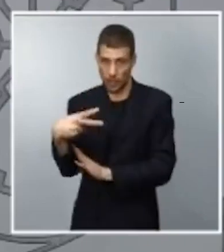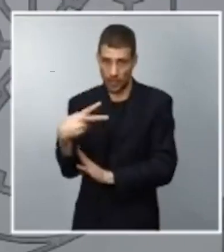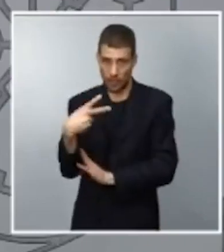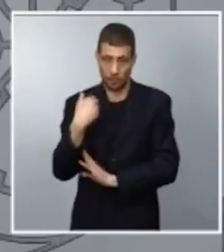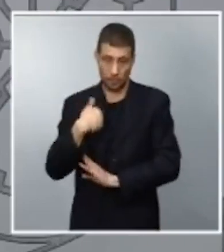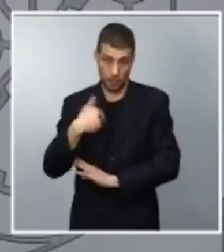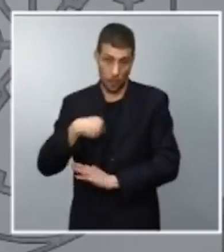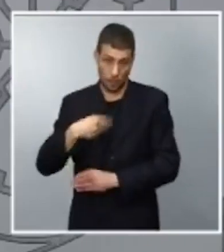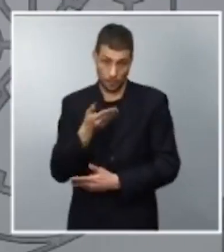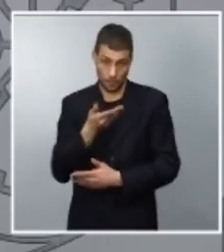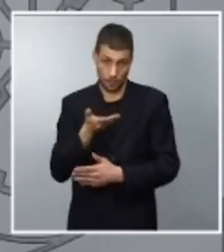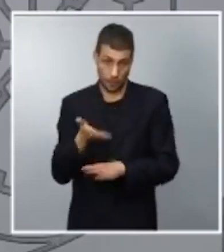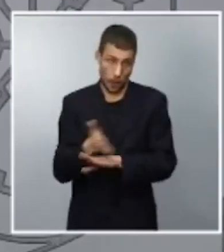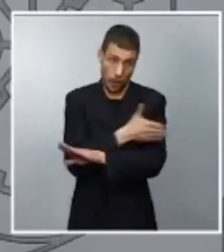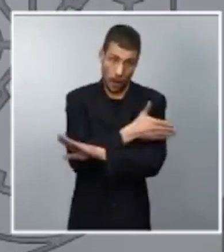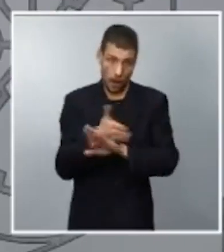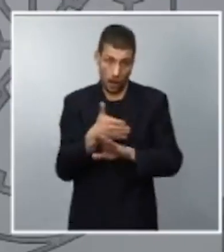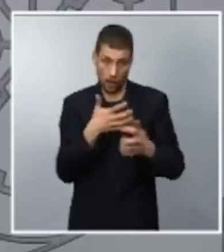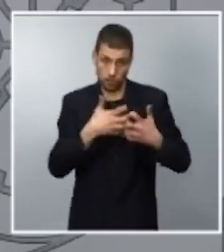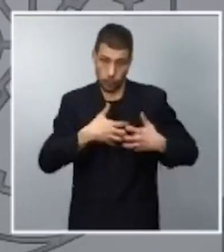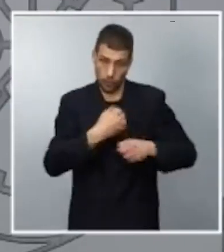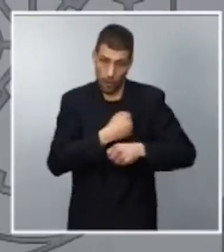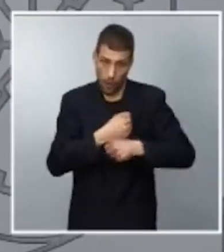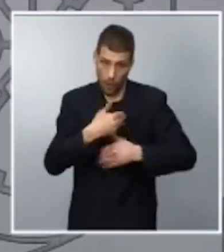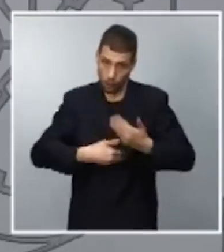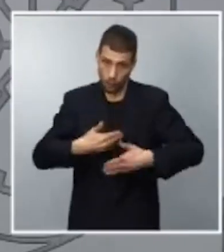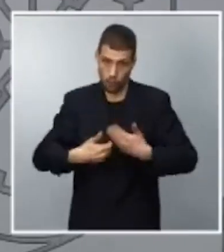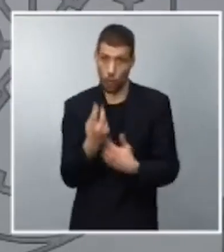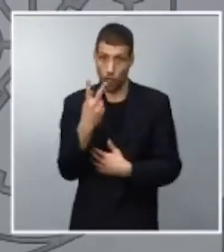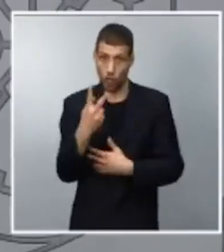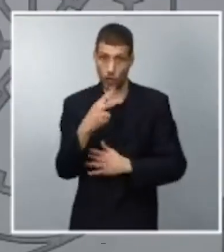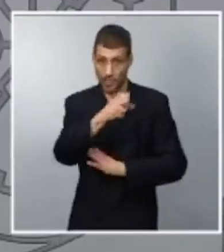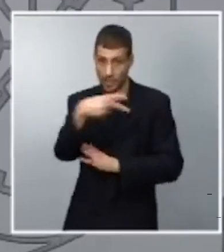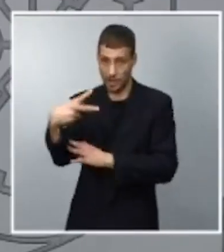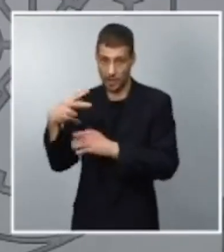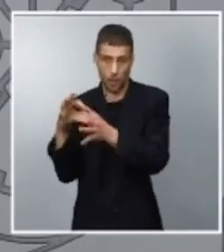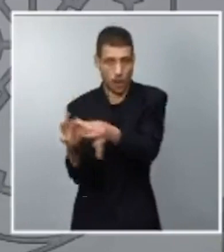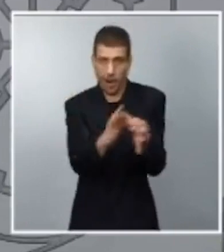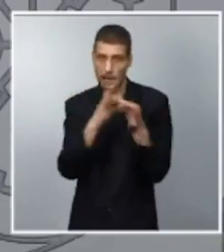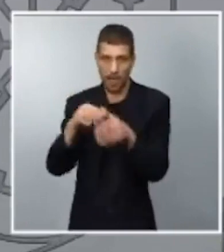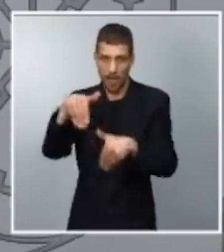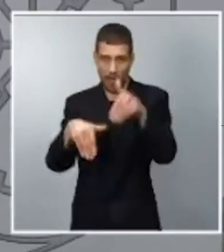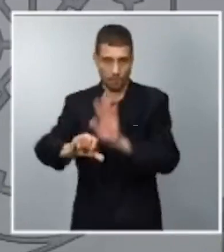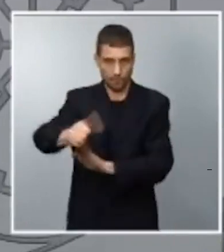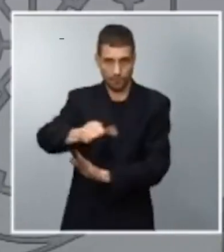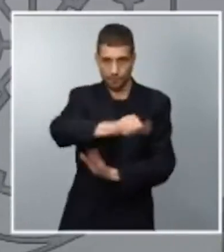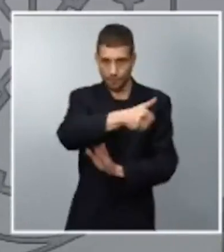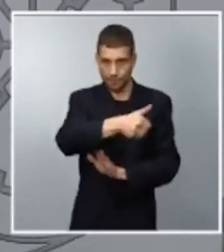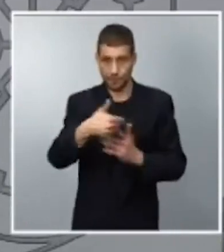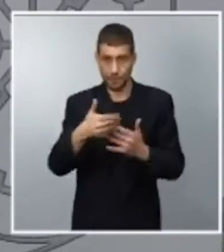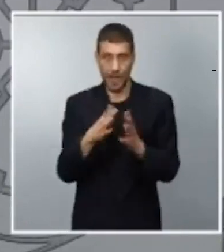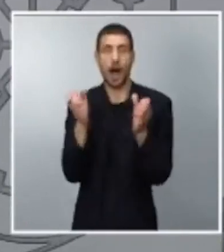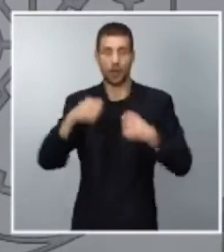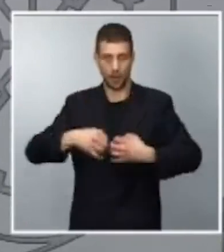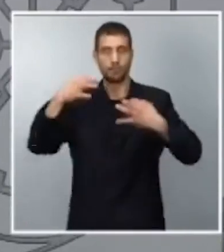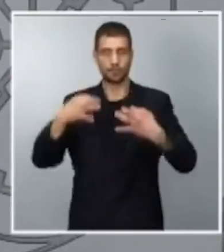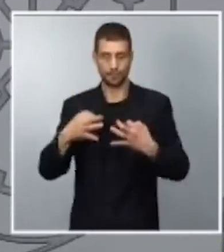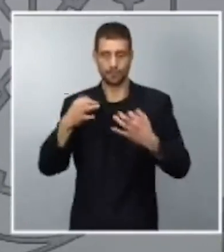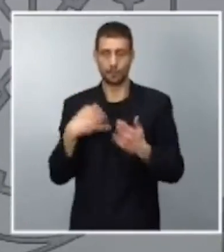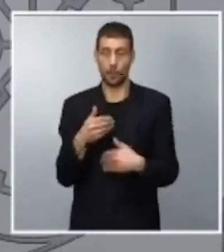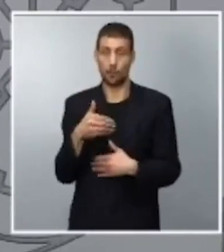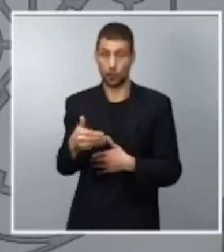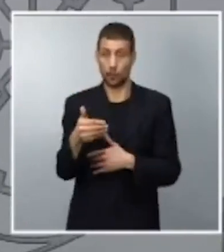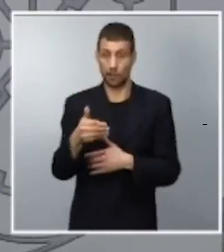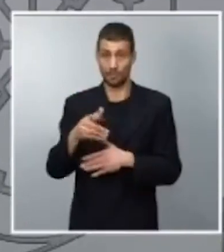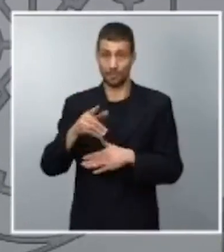Los dos dictámenes han sido aprobados por unanimidad y se ha acordado que la futura Agencia Espacial Española tendrá su sede